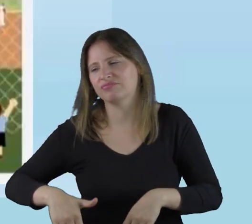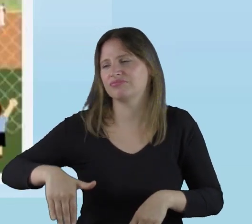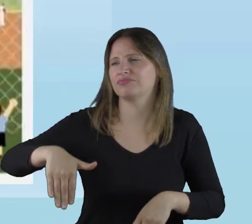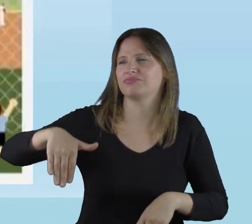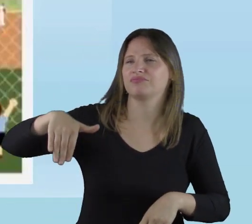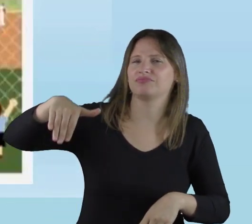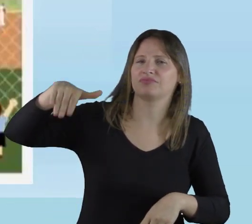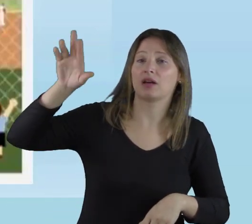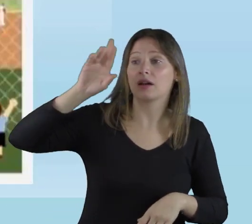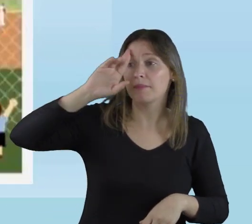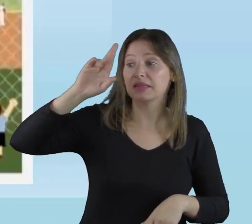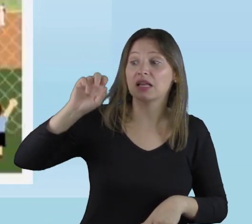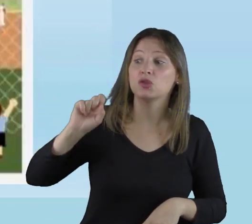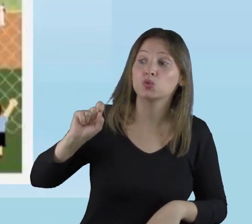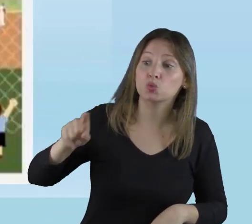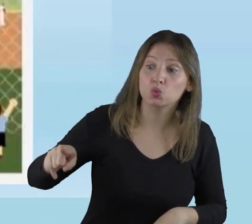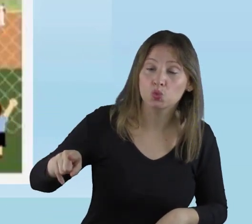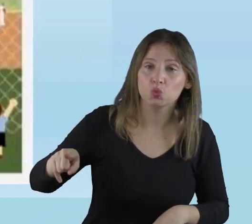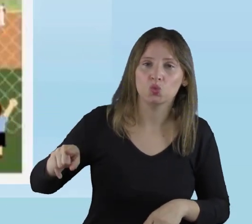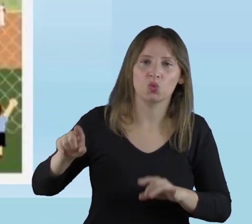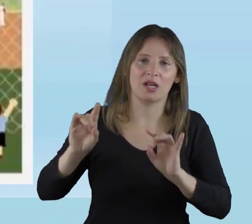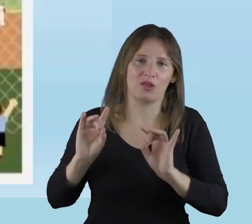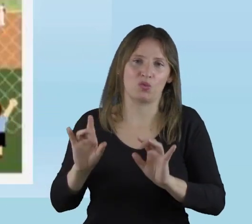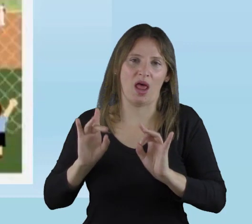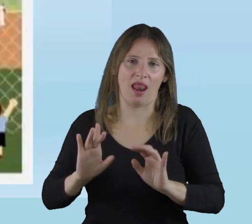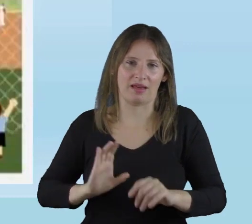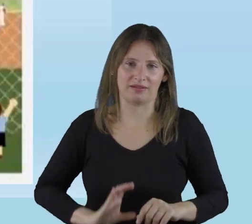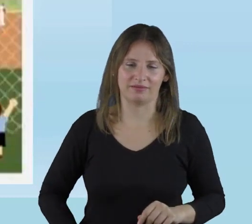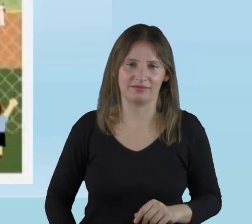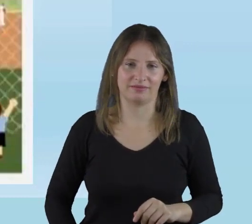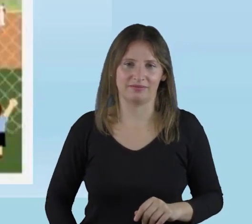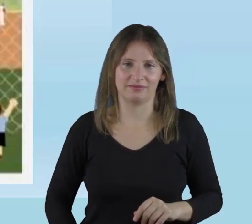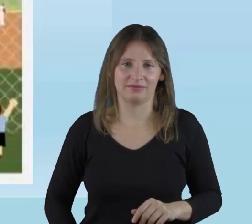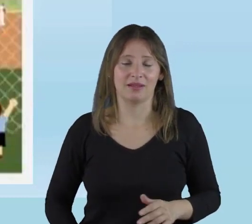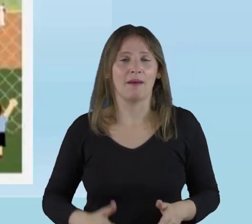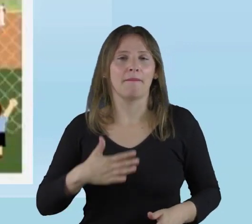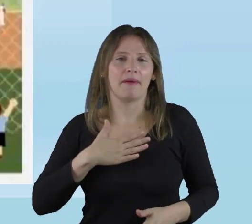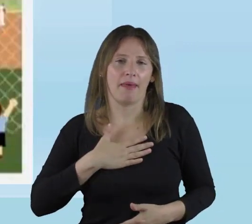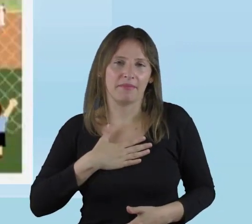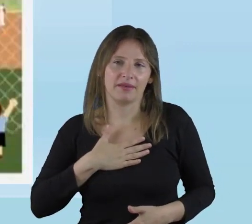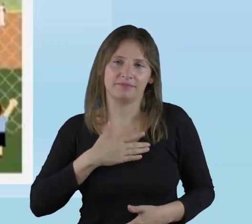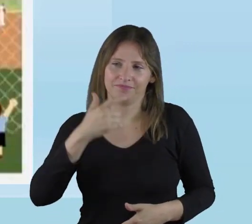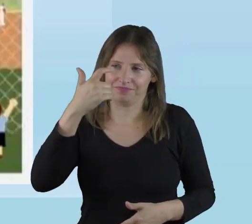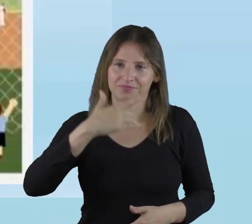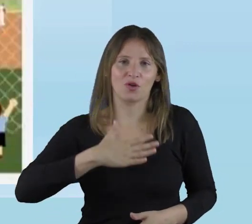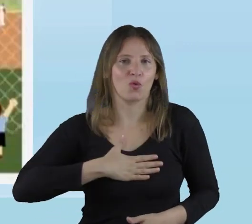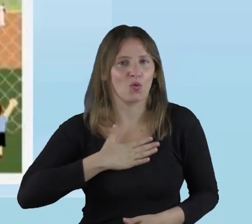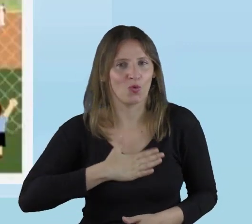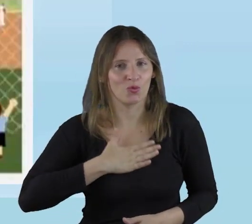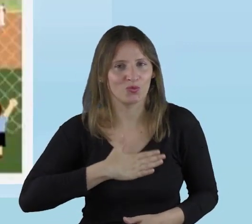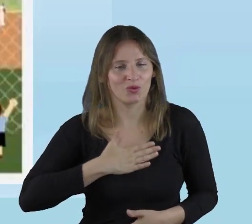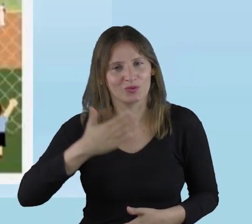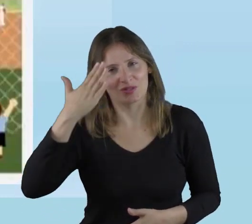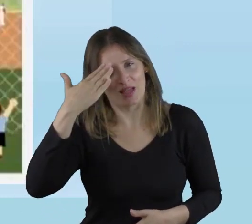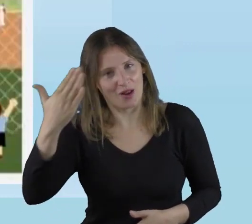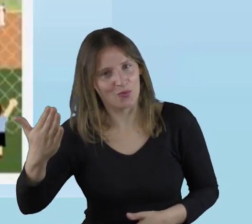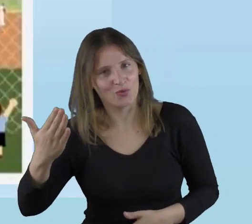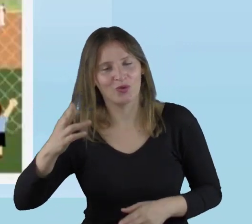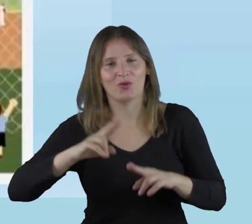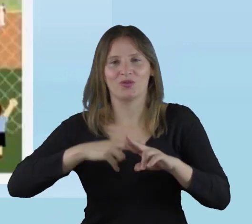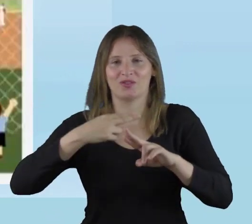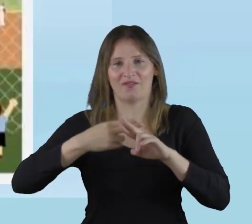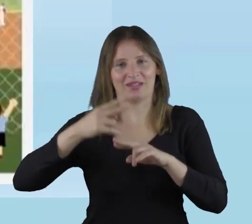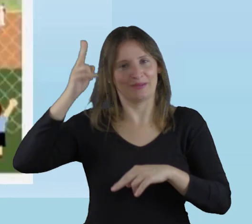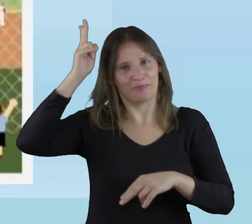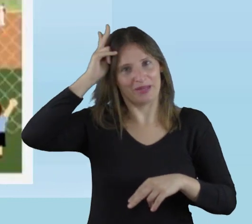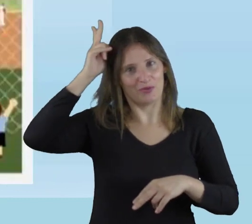durante toda la vida respetando sus naturales diferencias para mí es un gusto